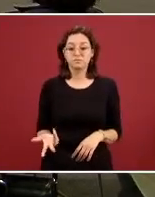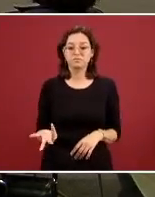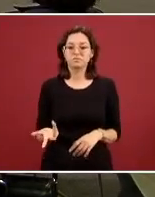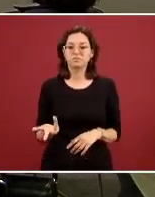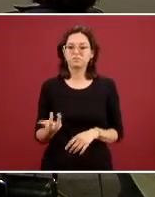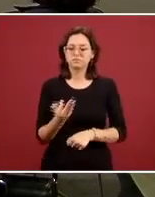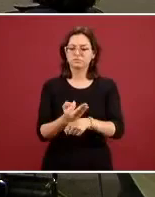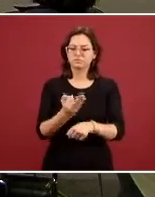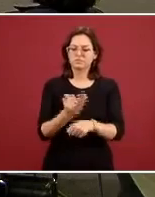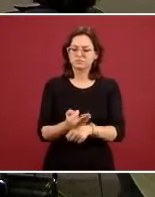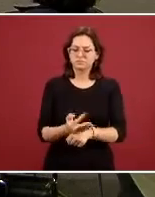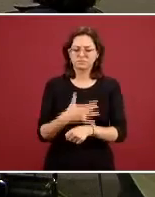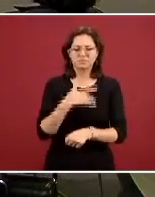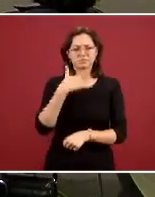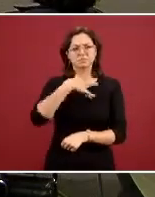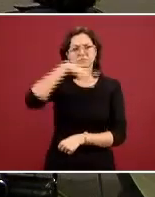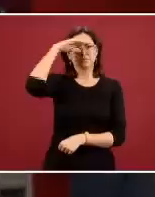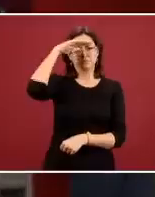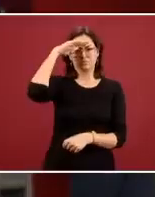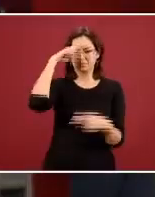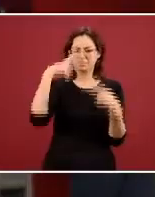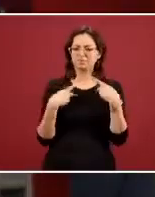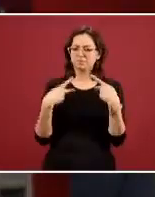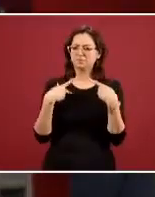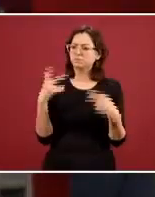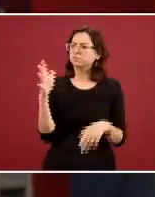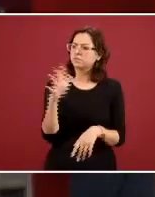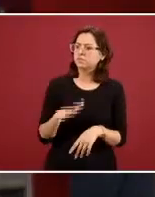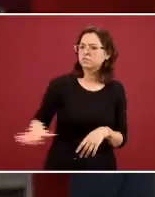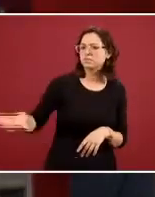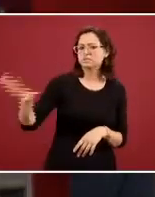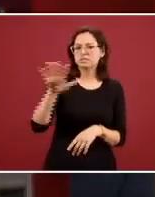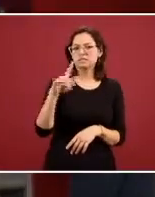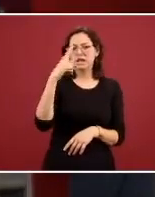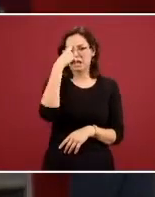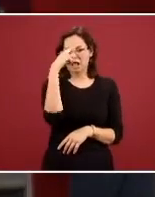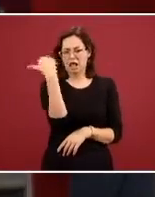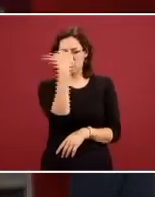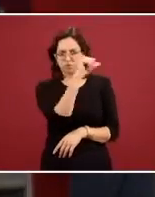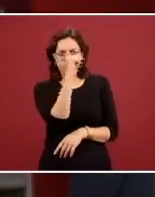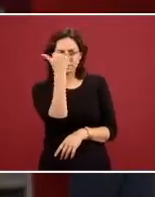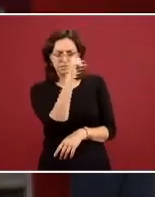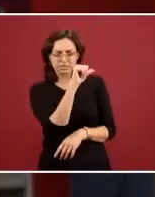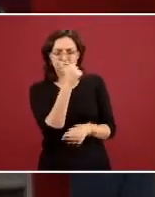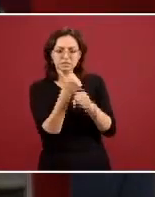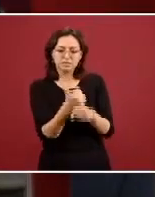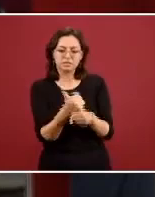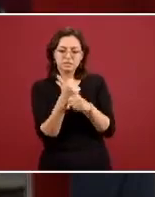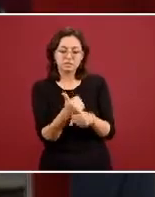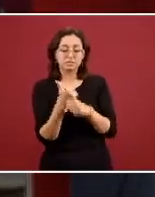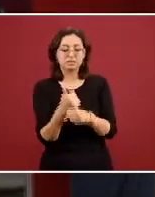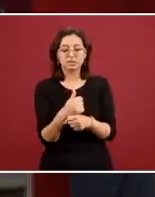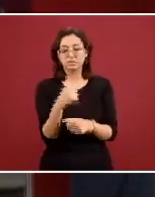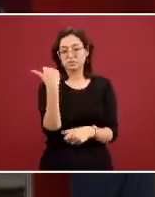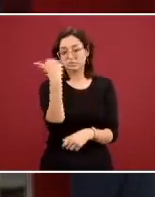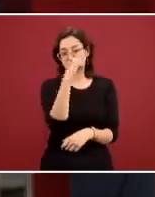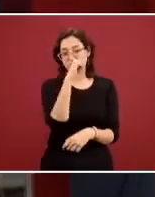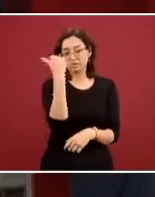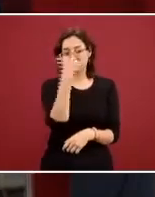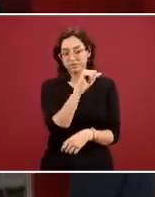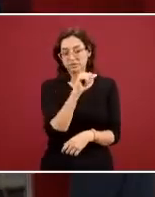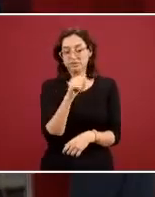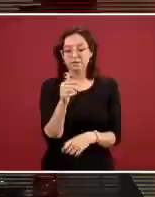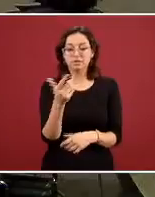pues cómo se puede manejar a la población pues que padece de autismo no es fácil que ellos pues estén en un entorno en un